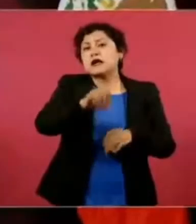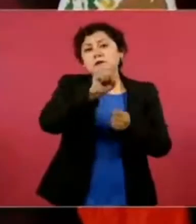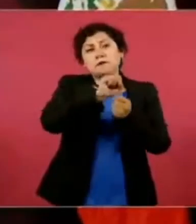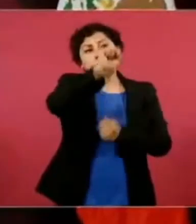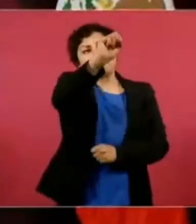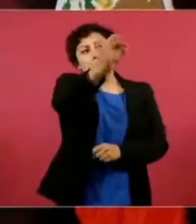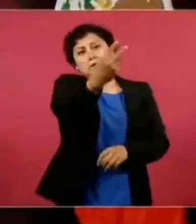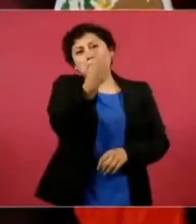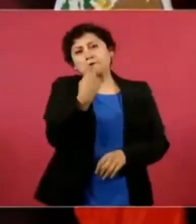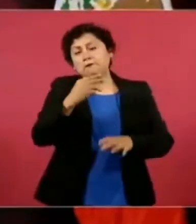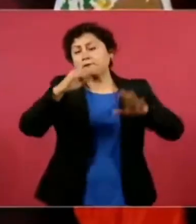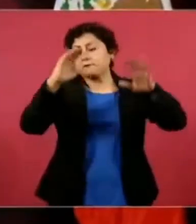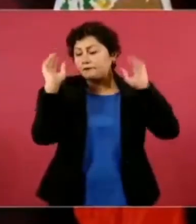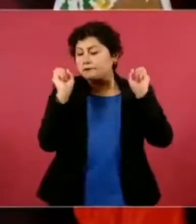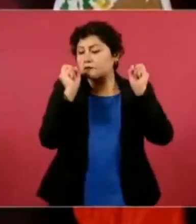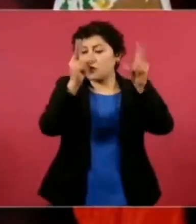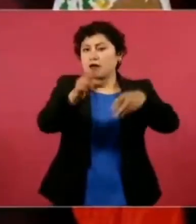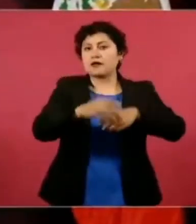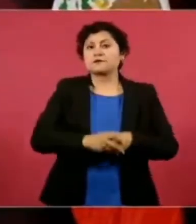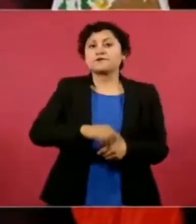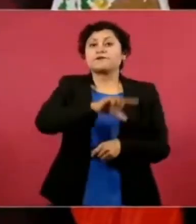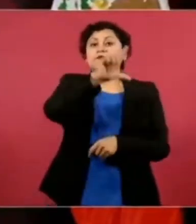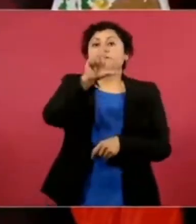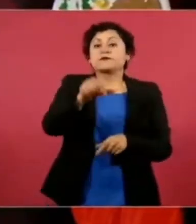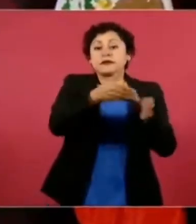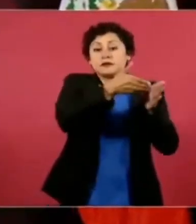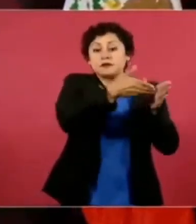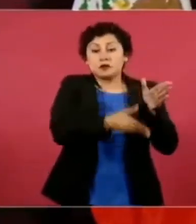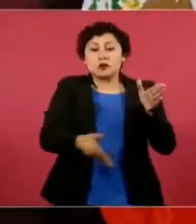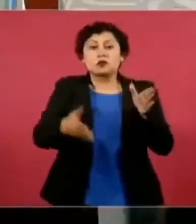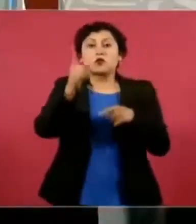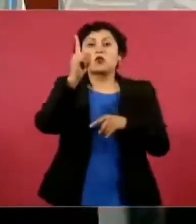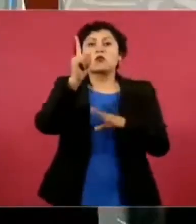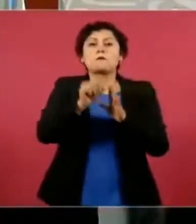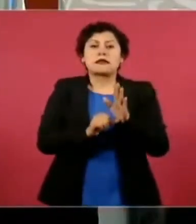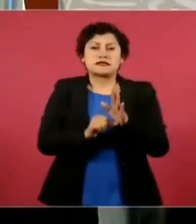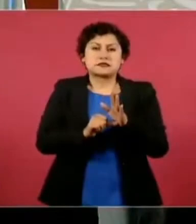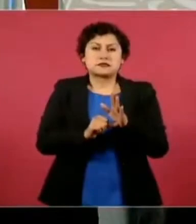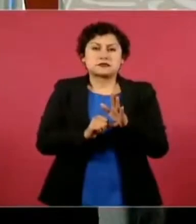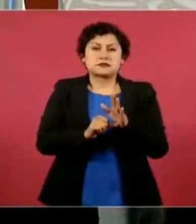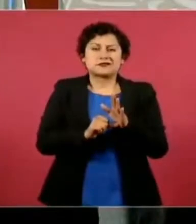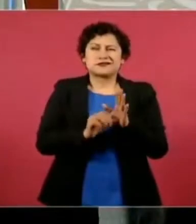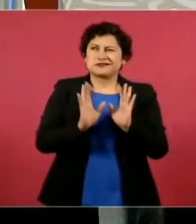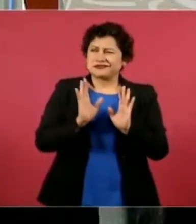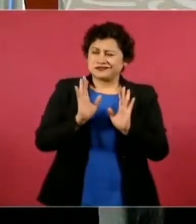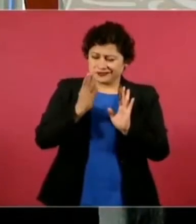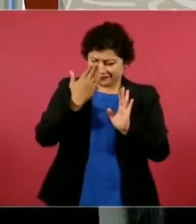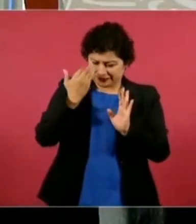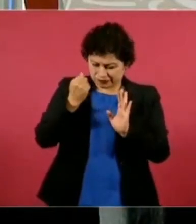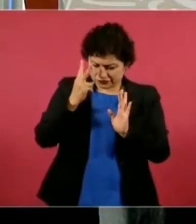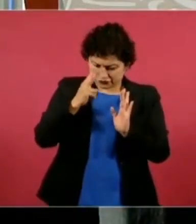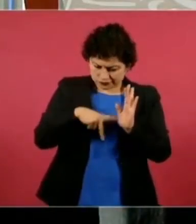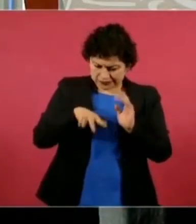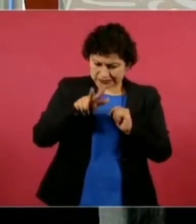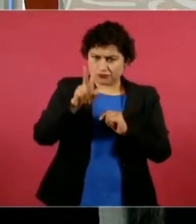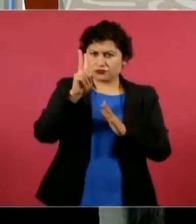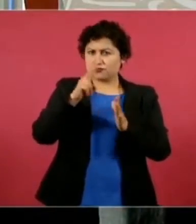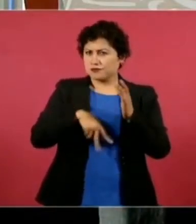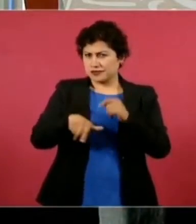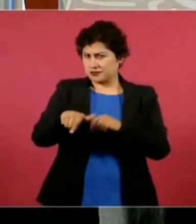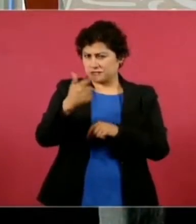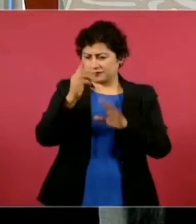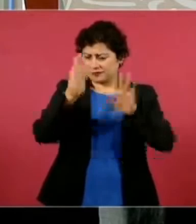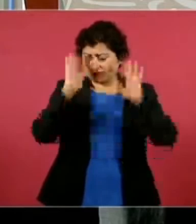mes, por eso no sé si es 18 o 12, pero como al mes de esa plática